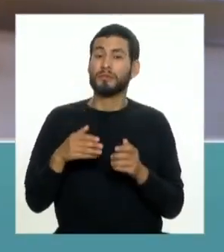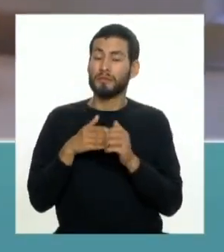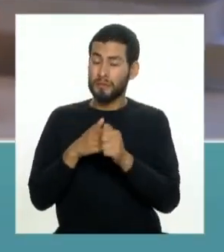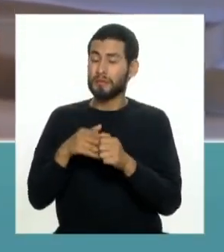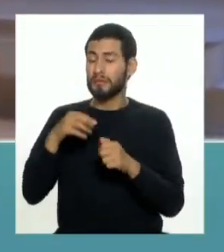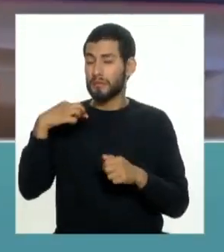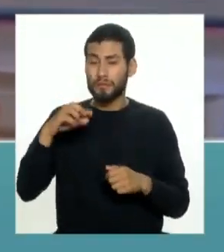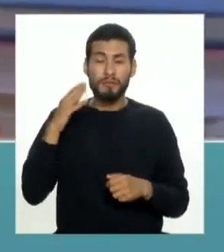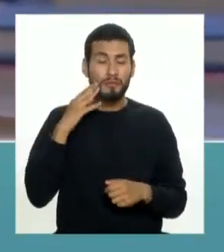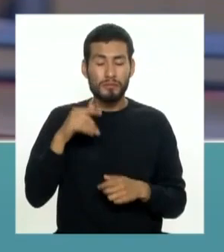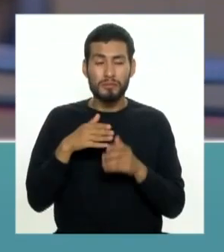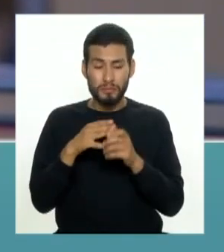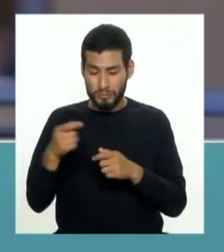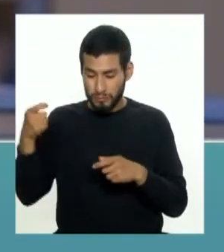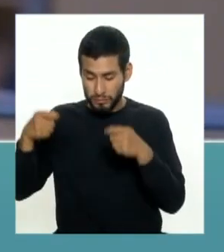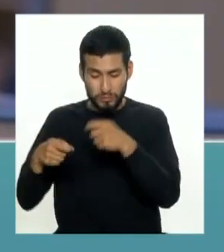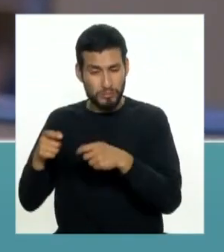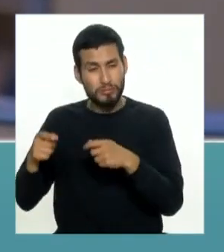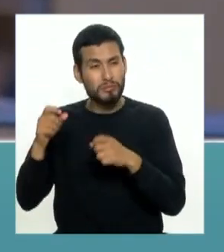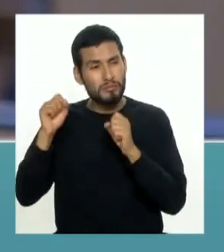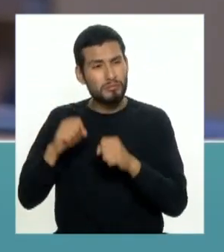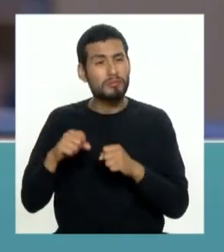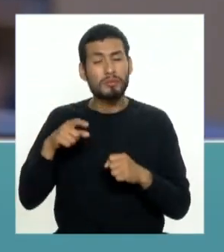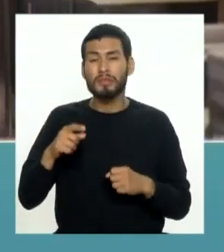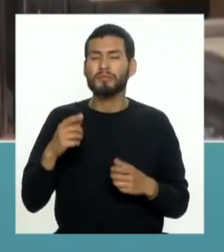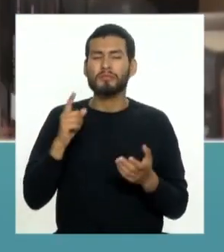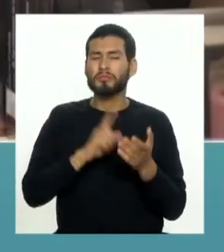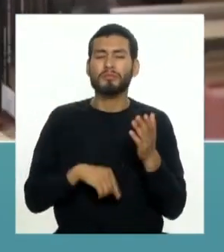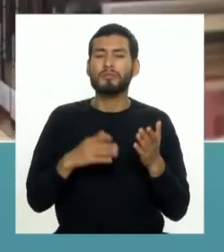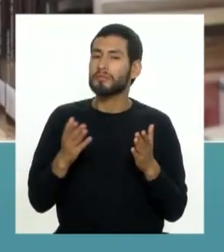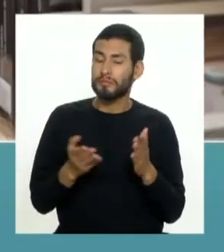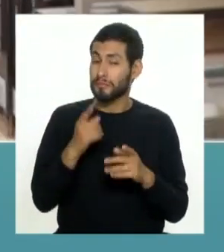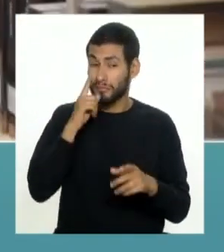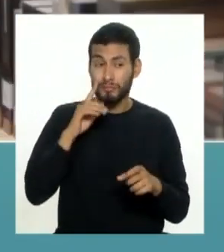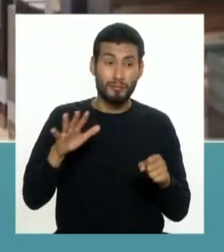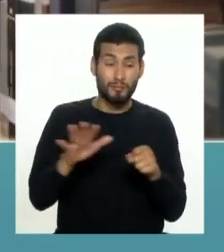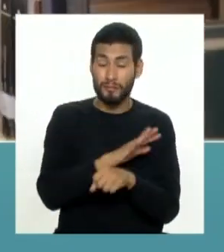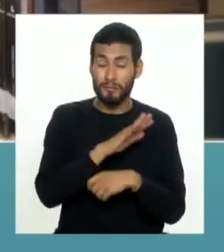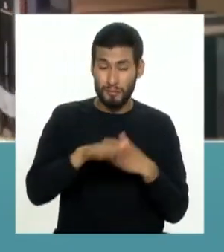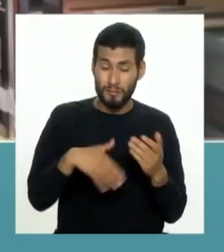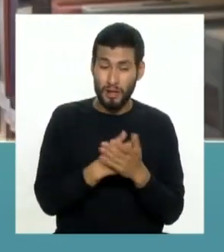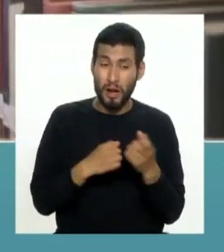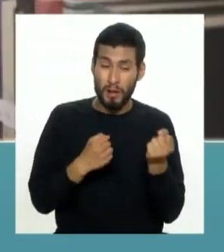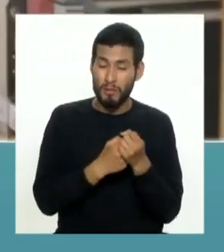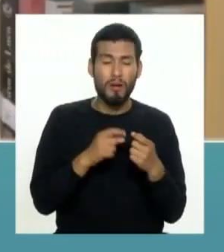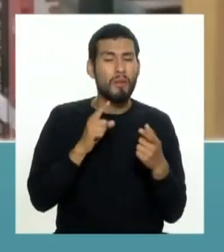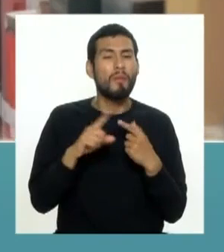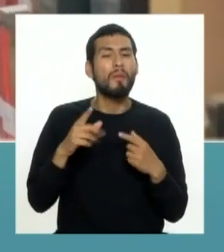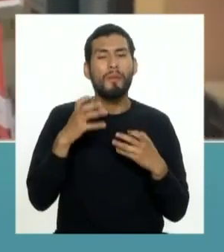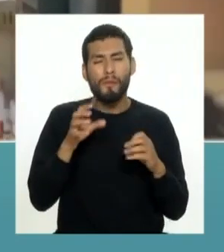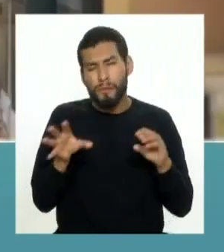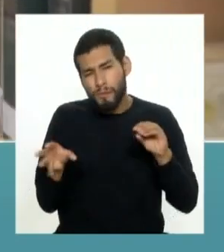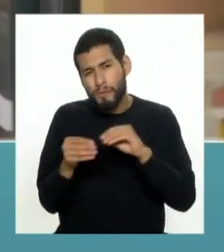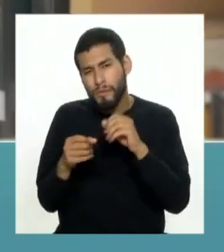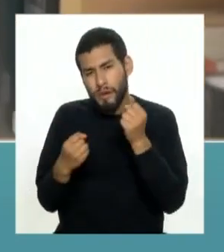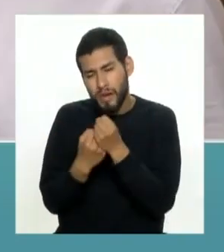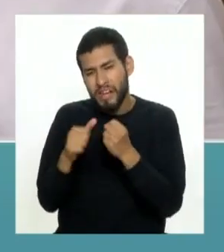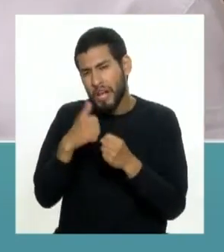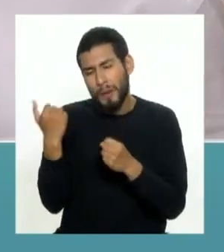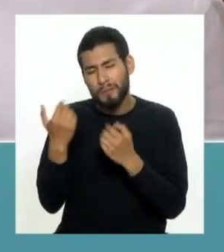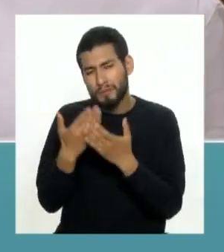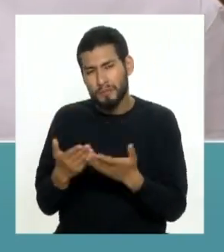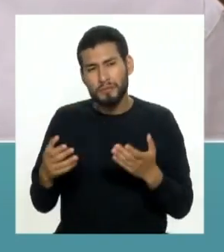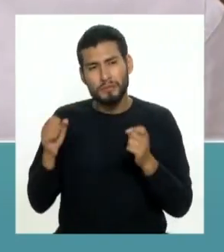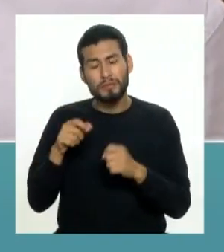recibe una cuenta quien recibe el incentivo y el incentivo realmente no cubre toda la canasta pero lo que queremos es complementar con otro tipo de